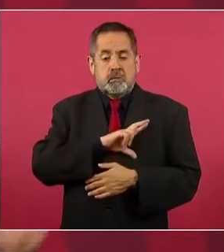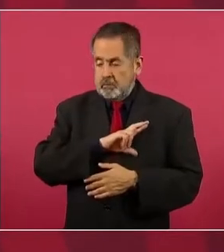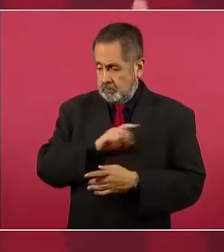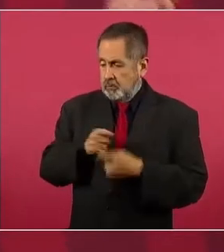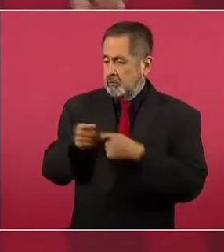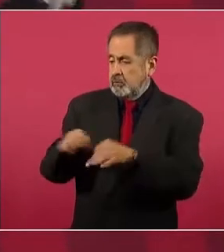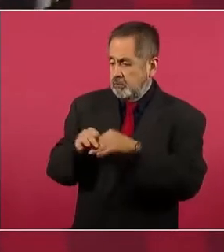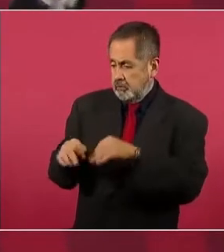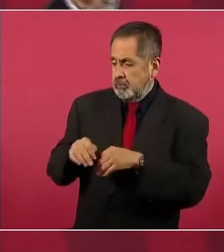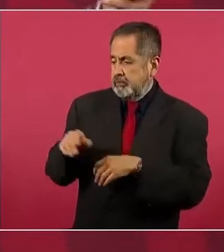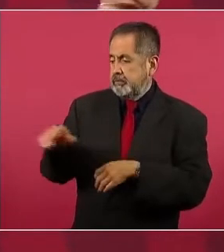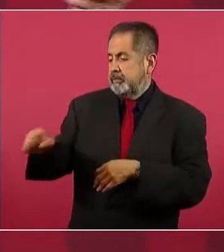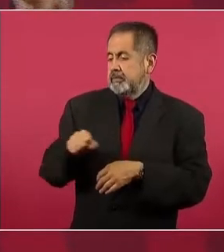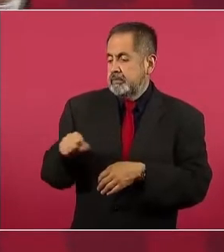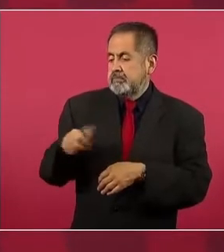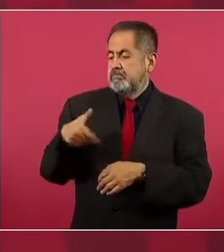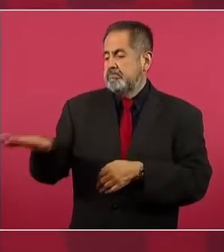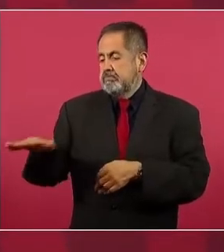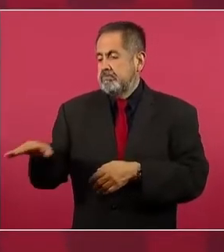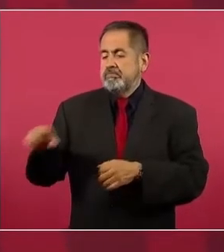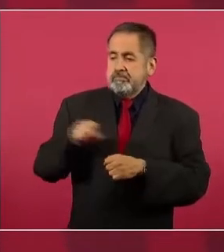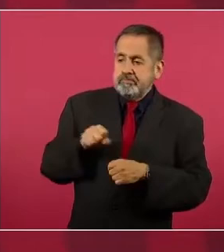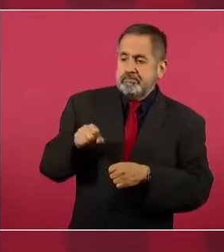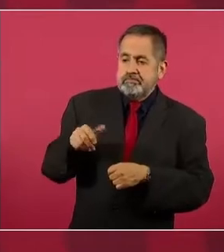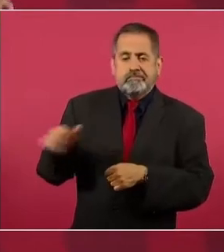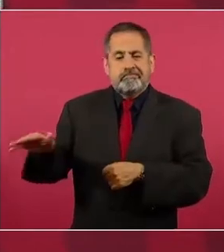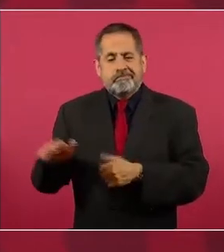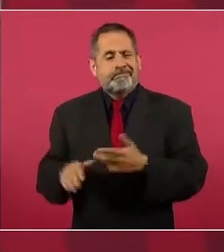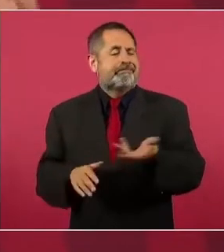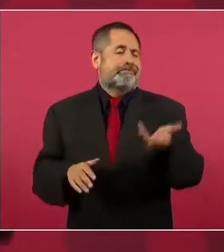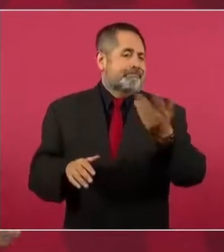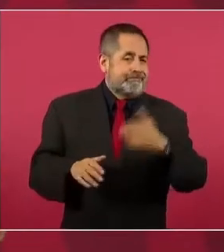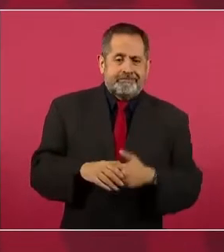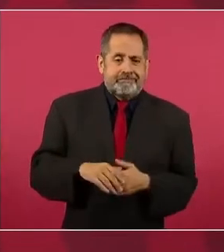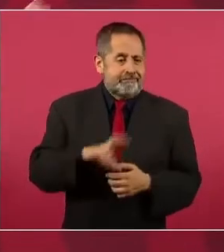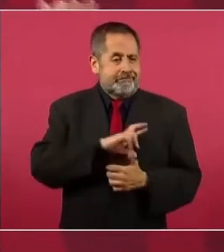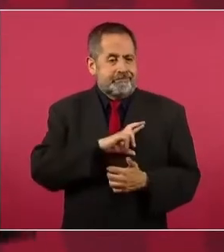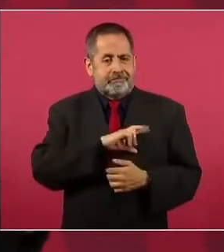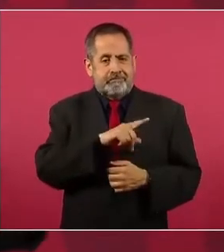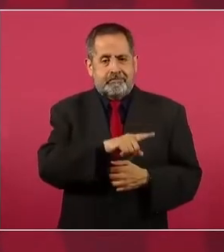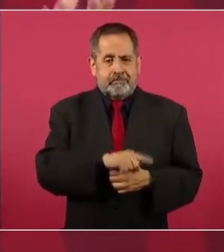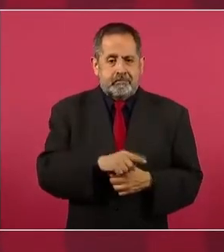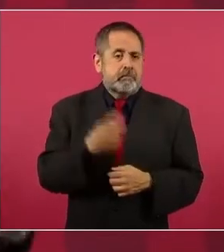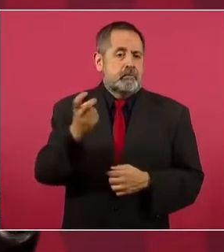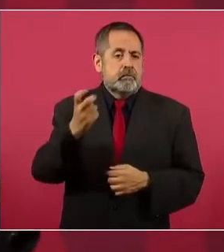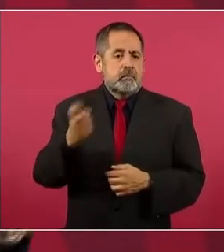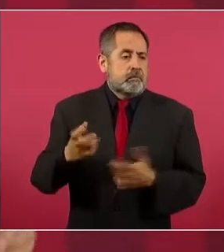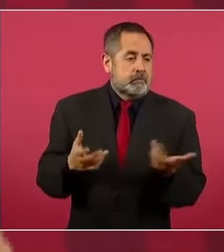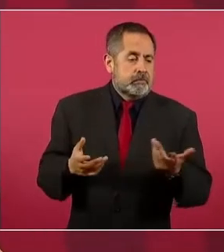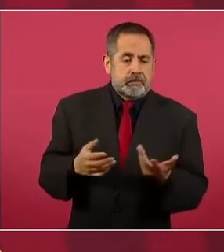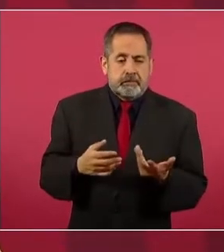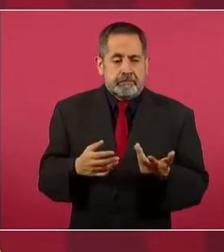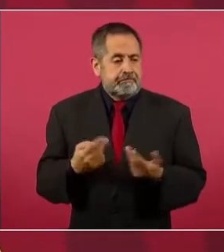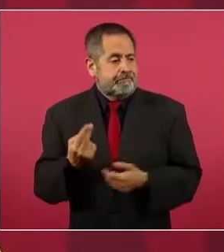De ahí viene lo del tráfico de personas